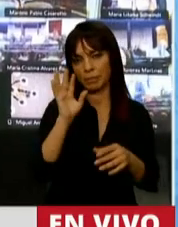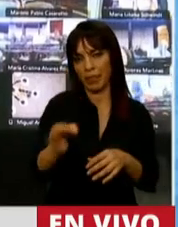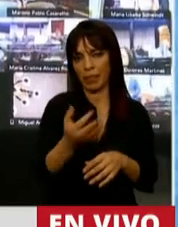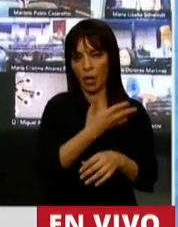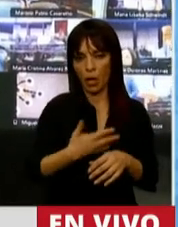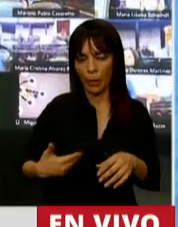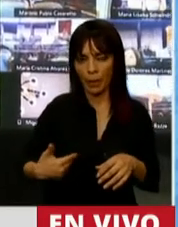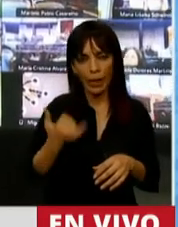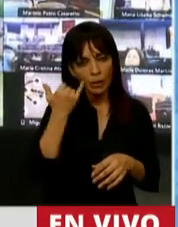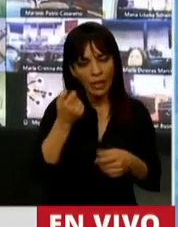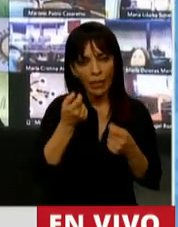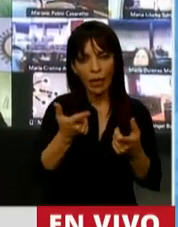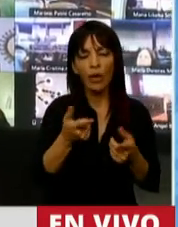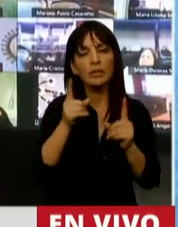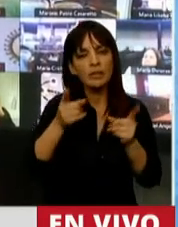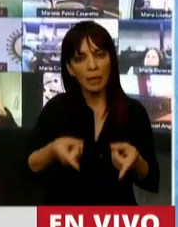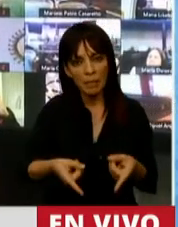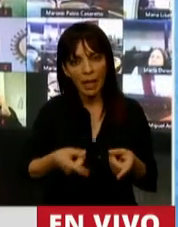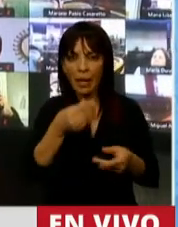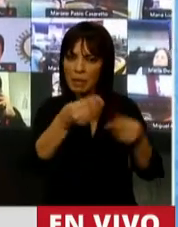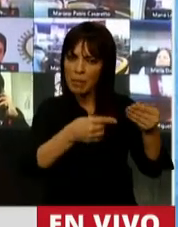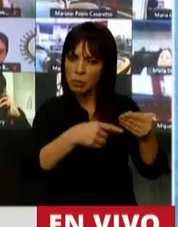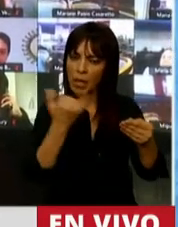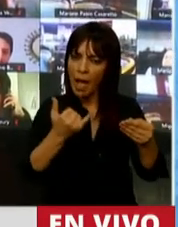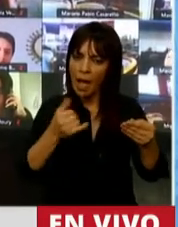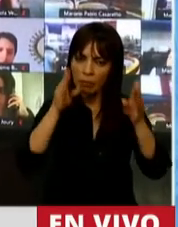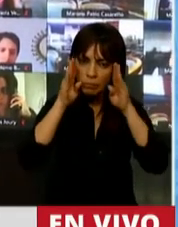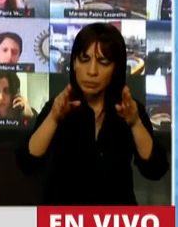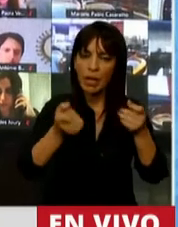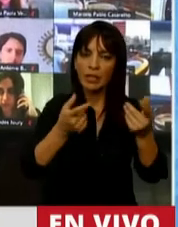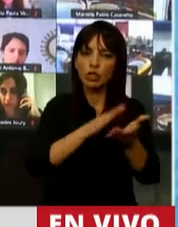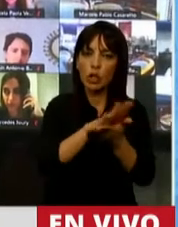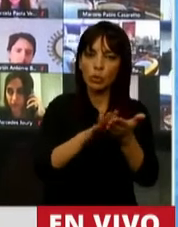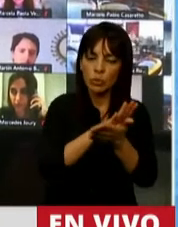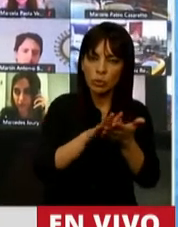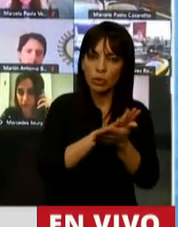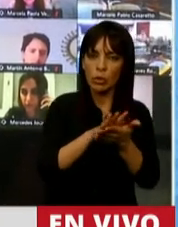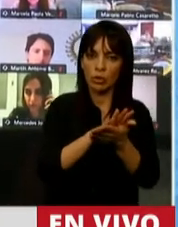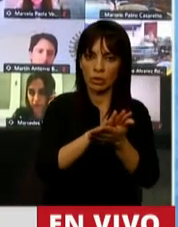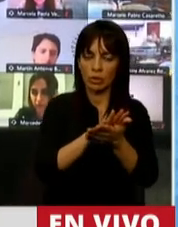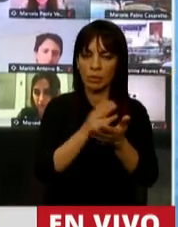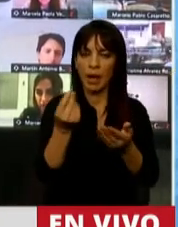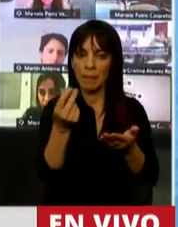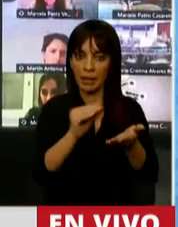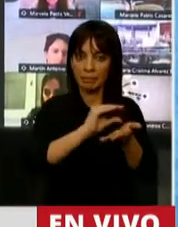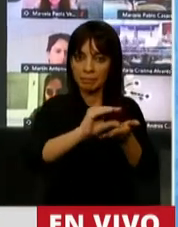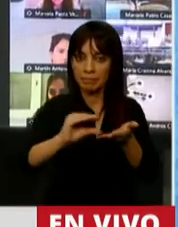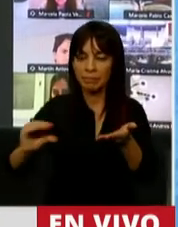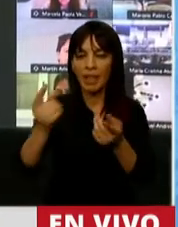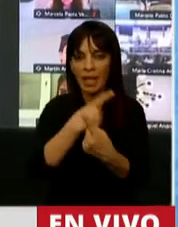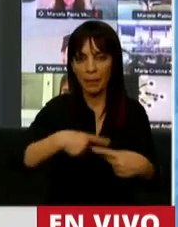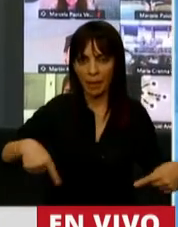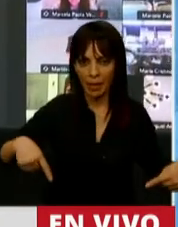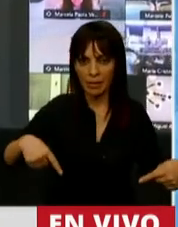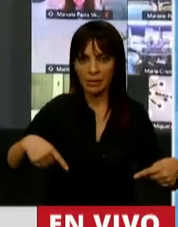ahora haya dado, sino que además está enfocado en resolver una redistribución de bienes que son